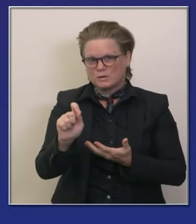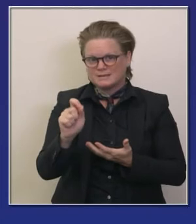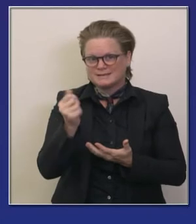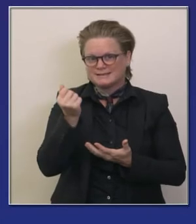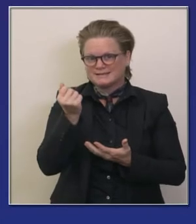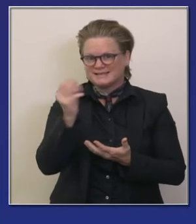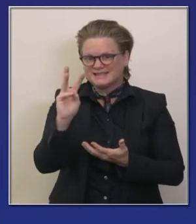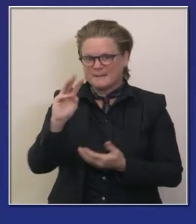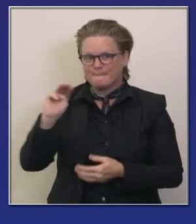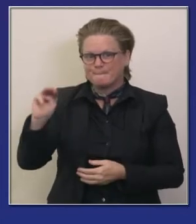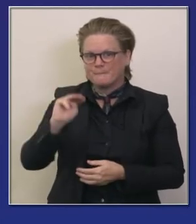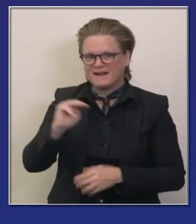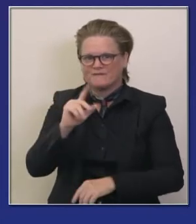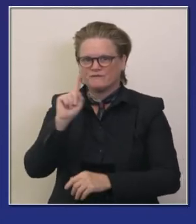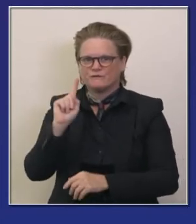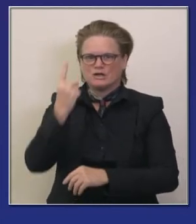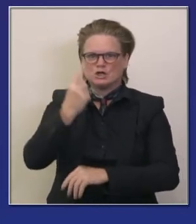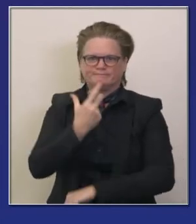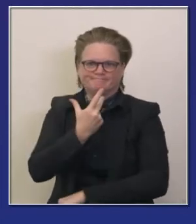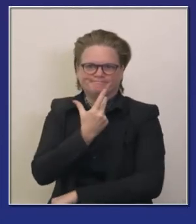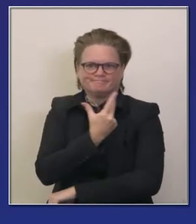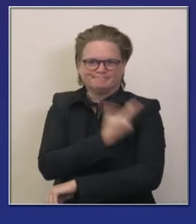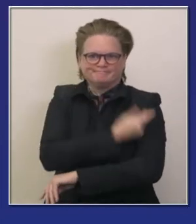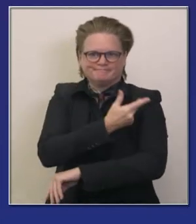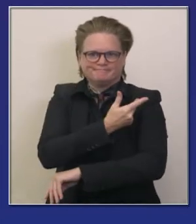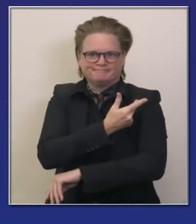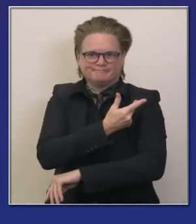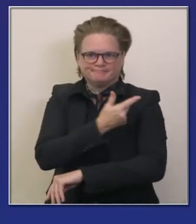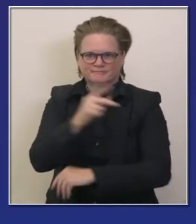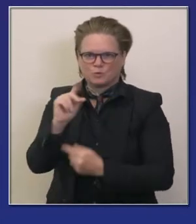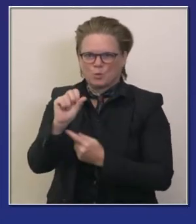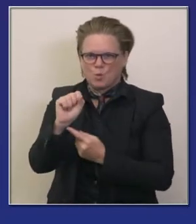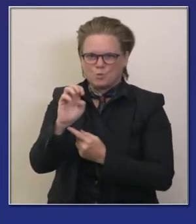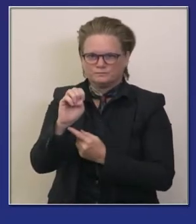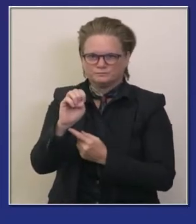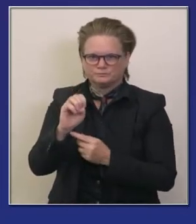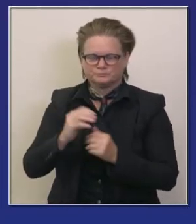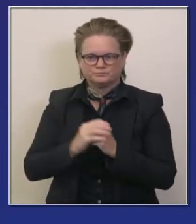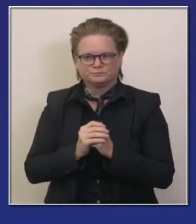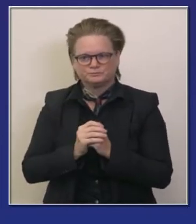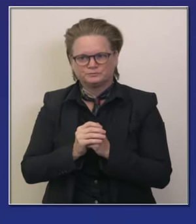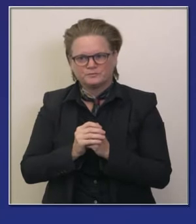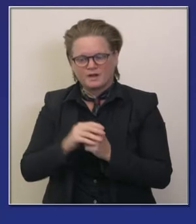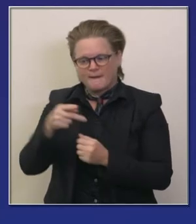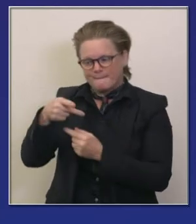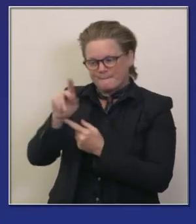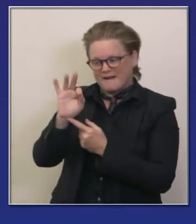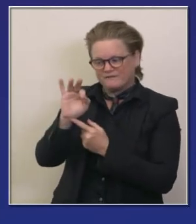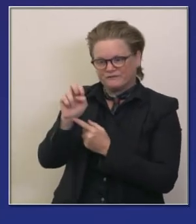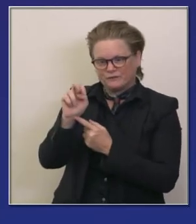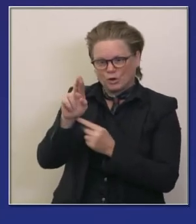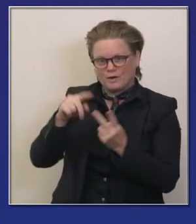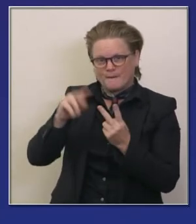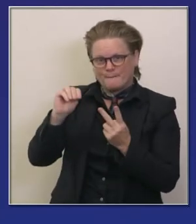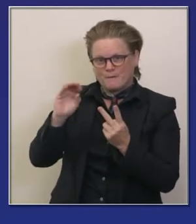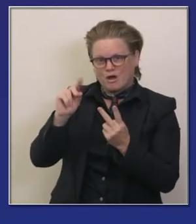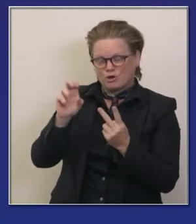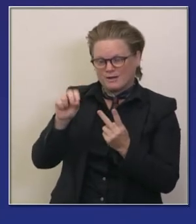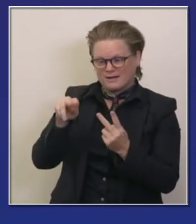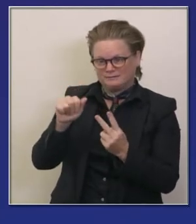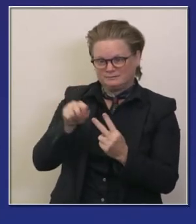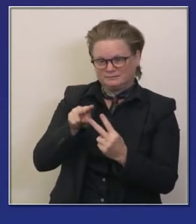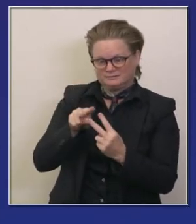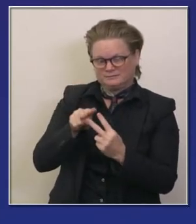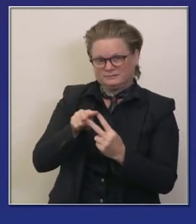para cada Moderna y Pfizer requieren dos inyecciones para cada